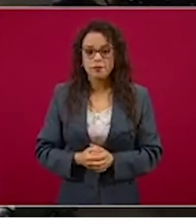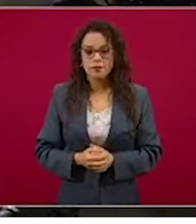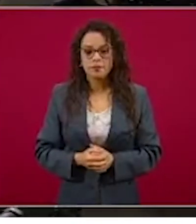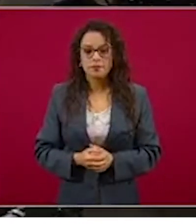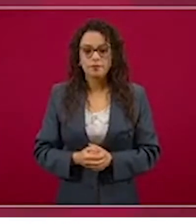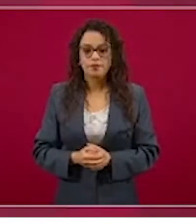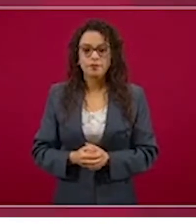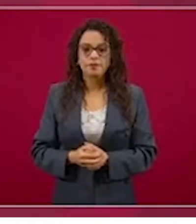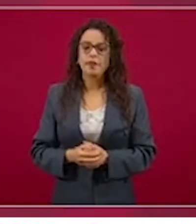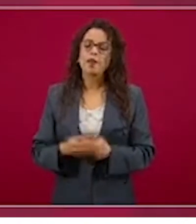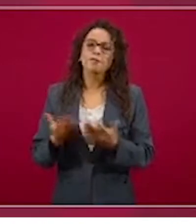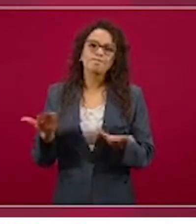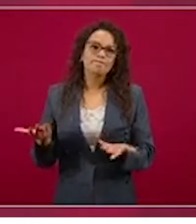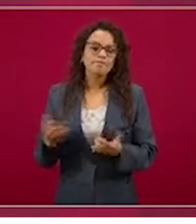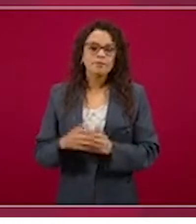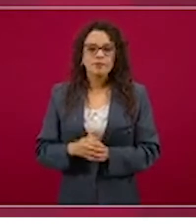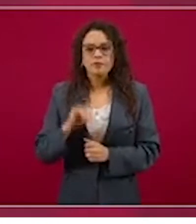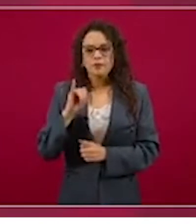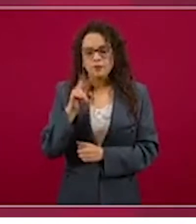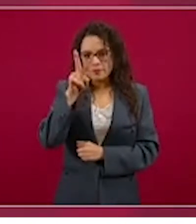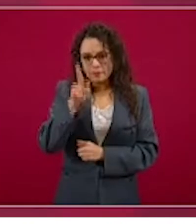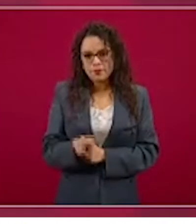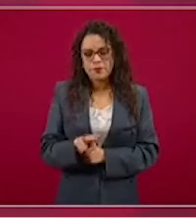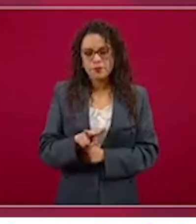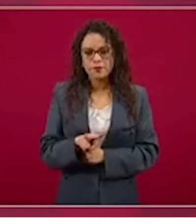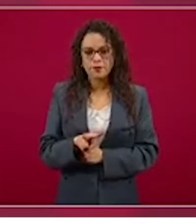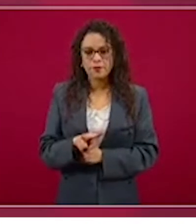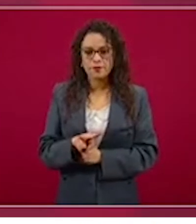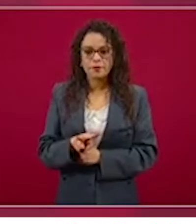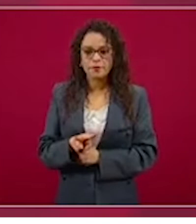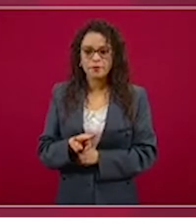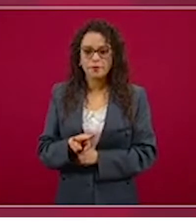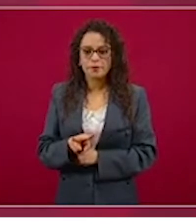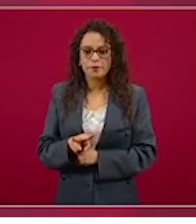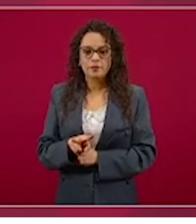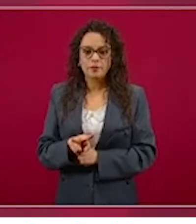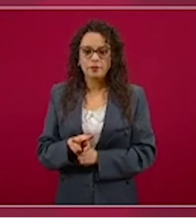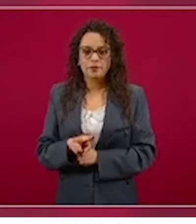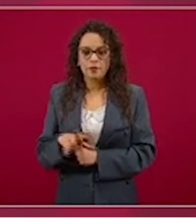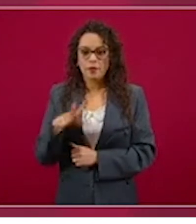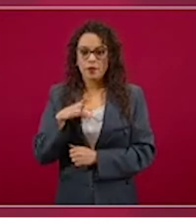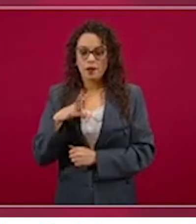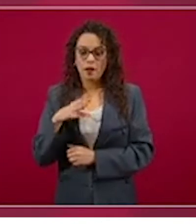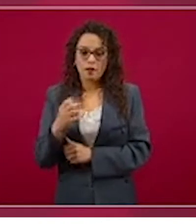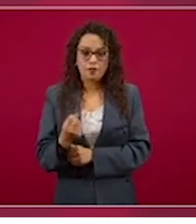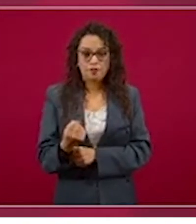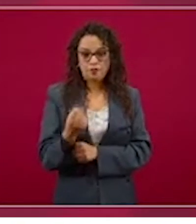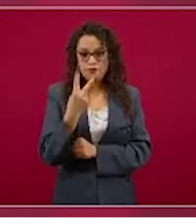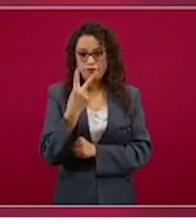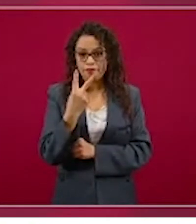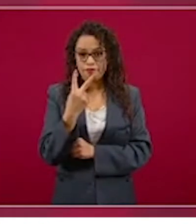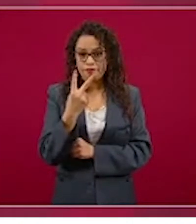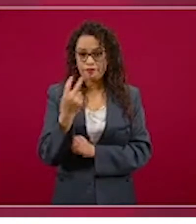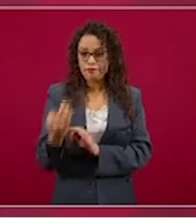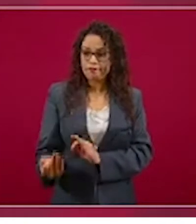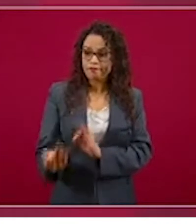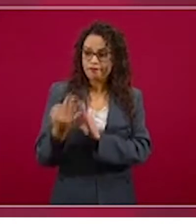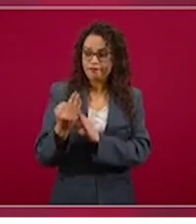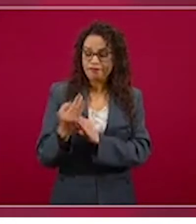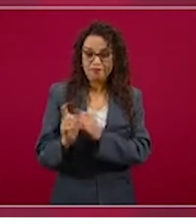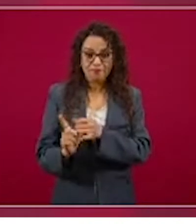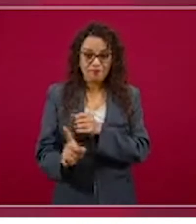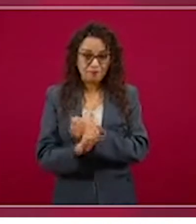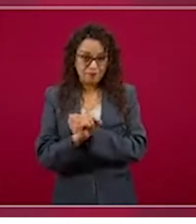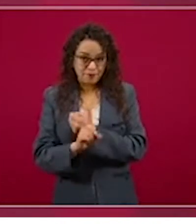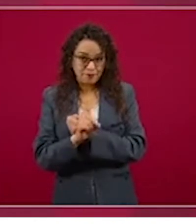de que estamos enfrentando dos crisis, la sanitaria